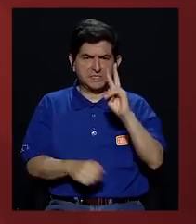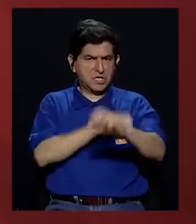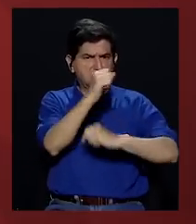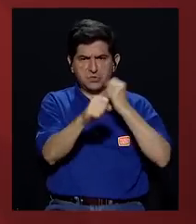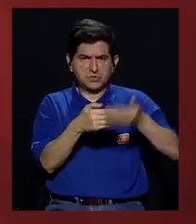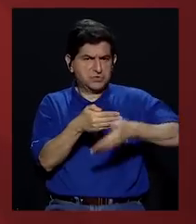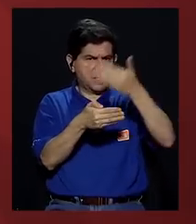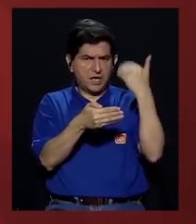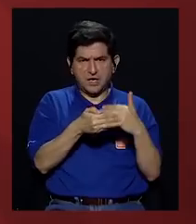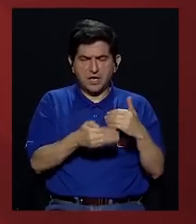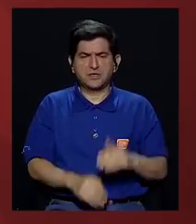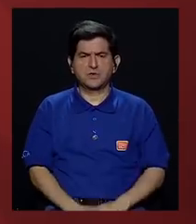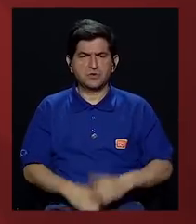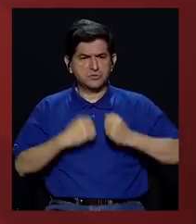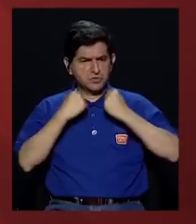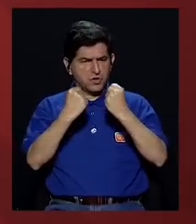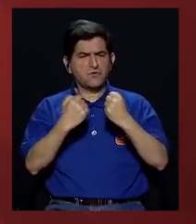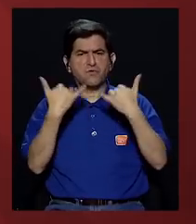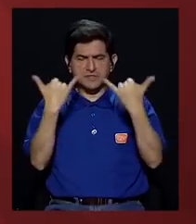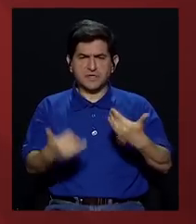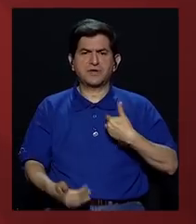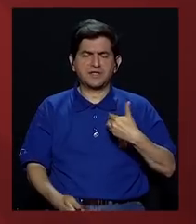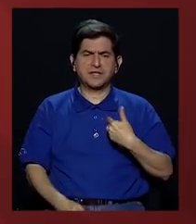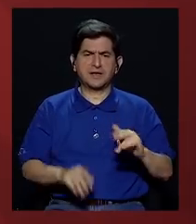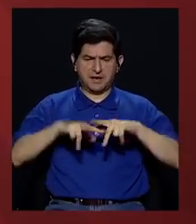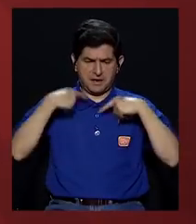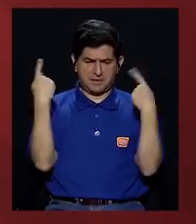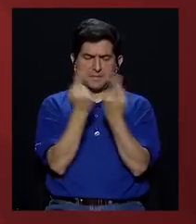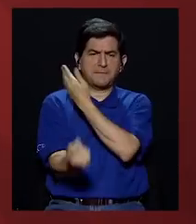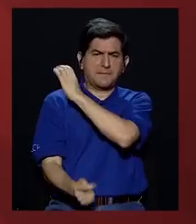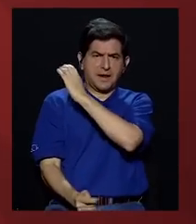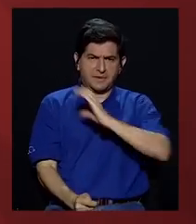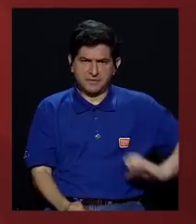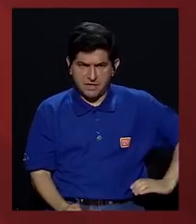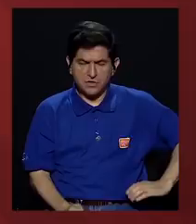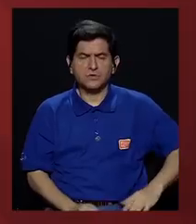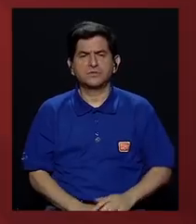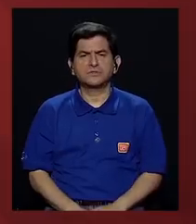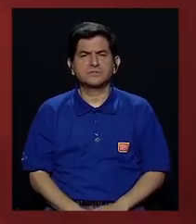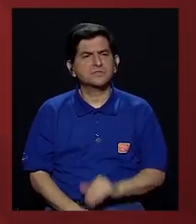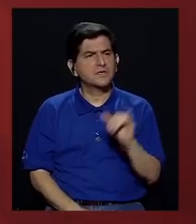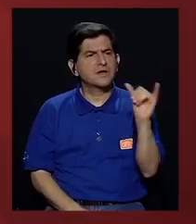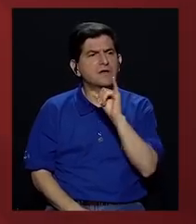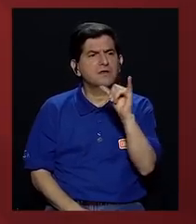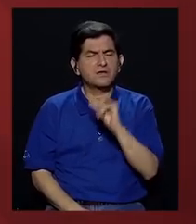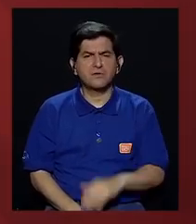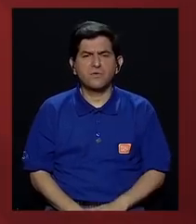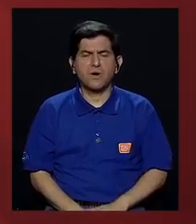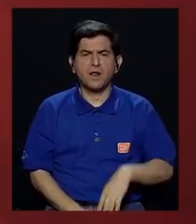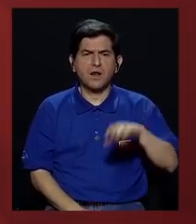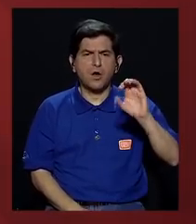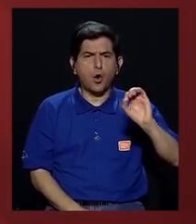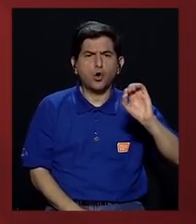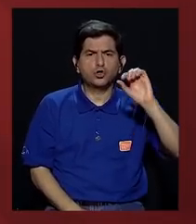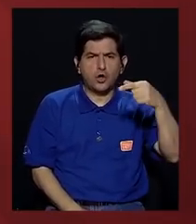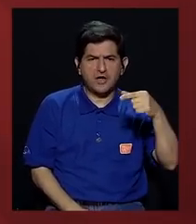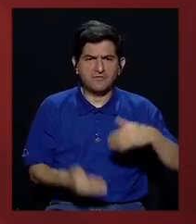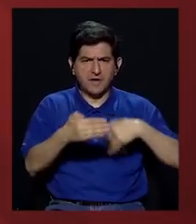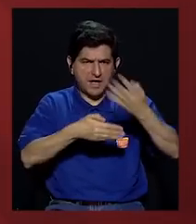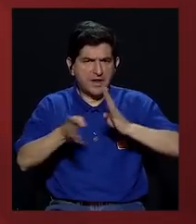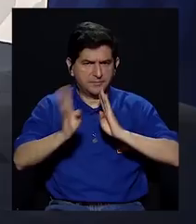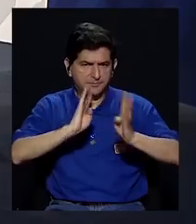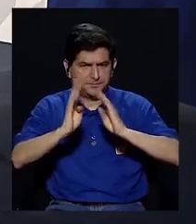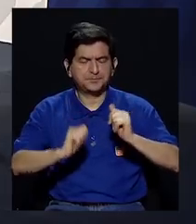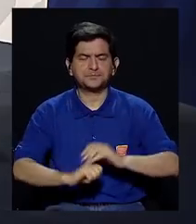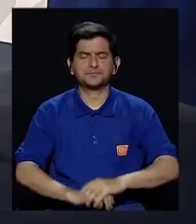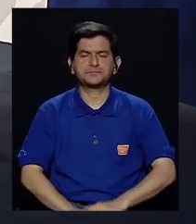hace dos años, inclusive, digamos, la fuerza que han tomado los partidos cristianos como tal. Creo que también la figura de Otto Gavara podemos hablar